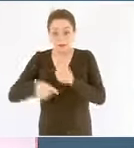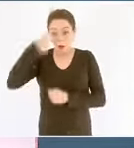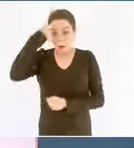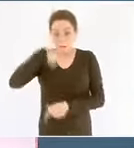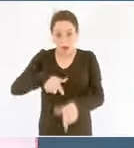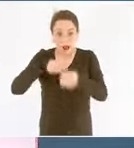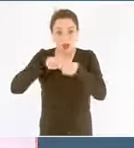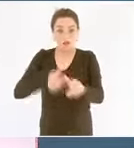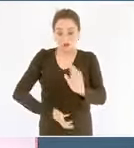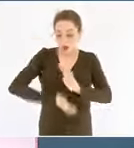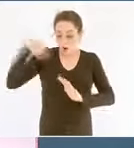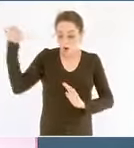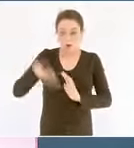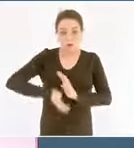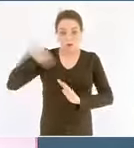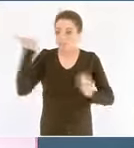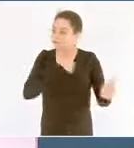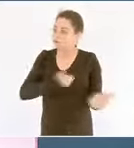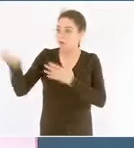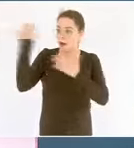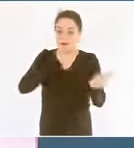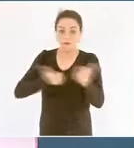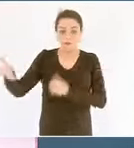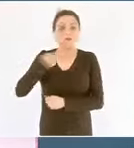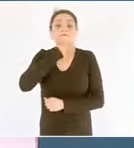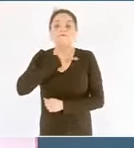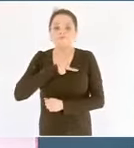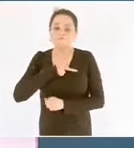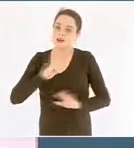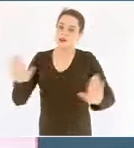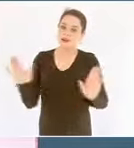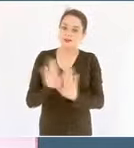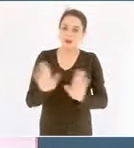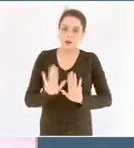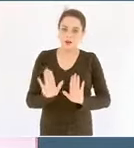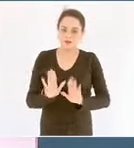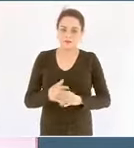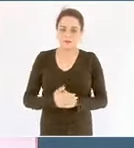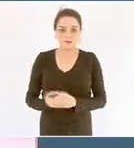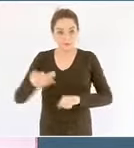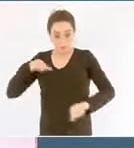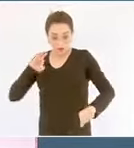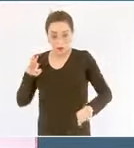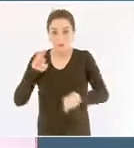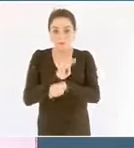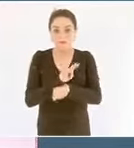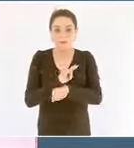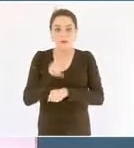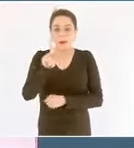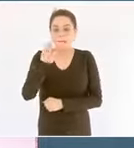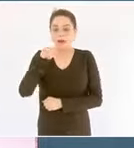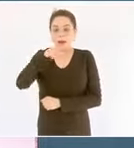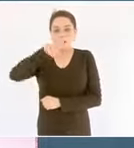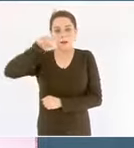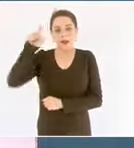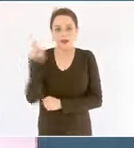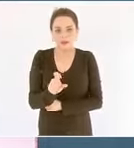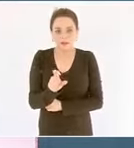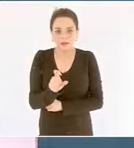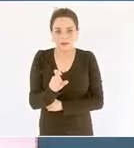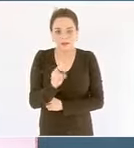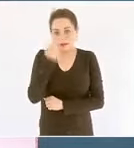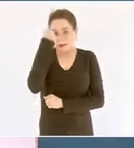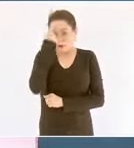petróleo y se protegerá a Pemex para mantener su